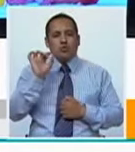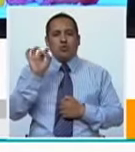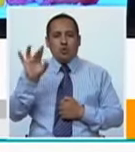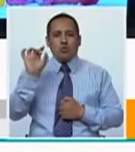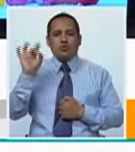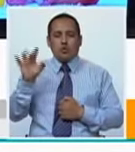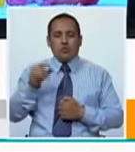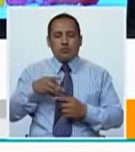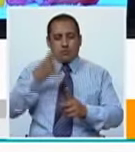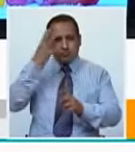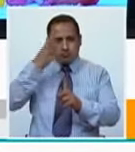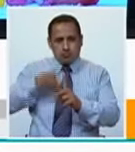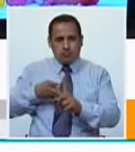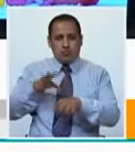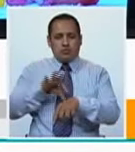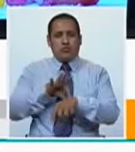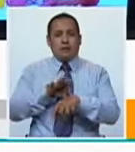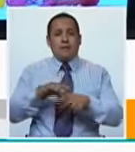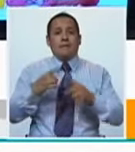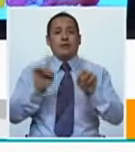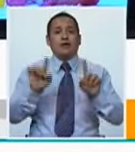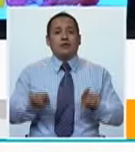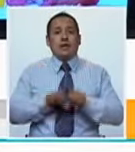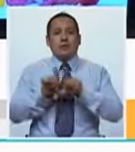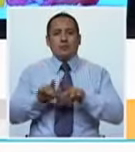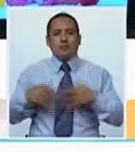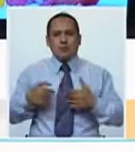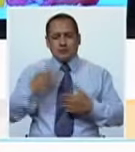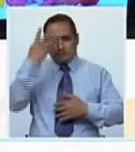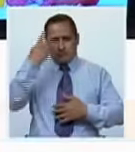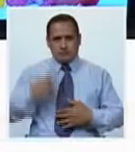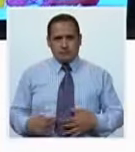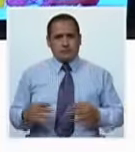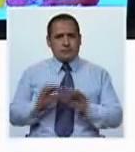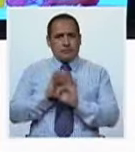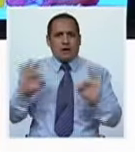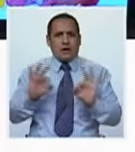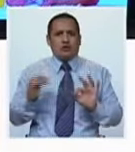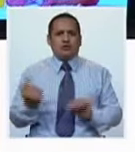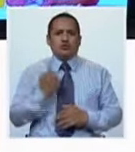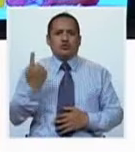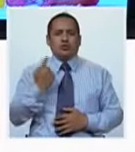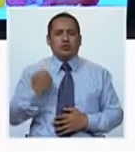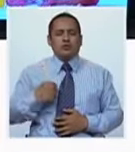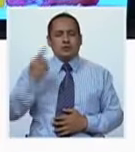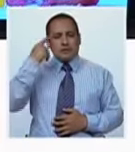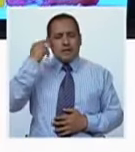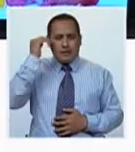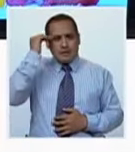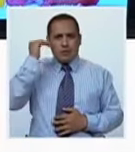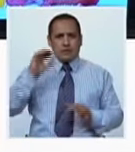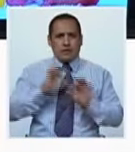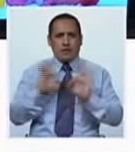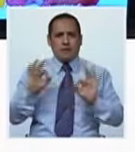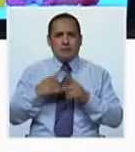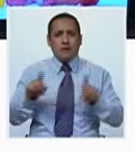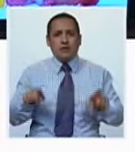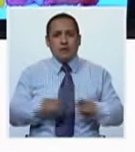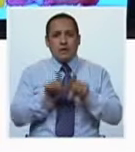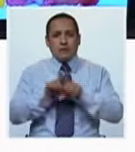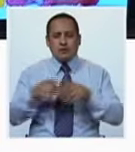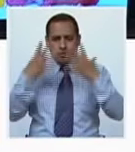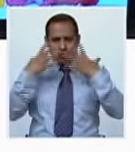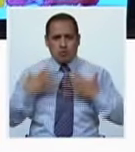tipo de patologías, ¿no? Pero pudiera ser que no tengan nada, que solamente tengan su tercer cromosoma 21, pero